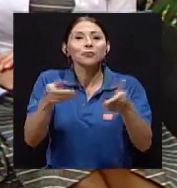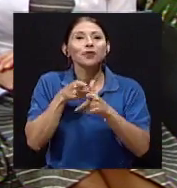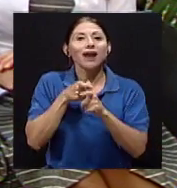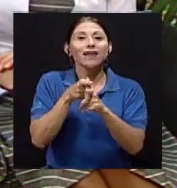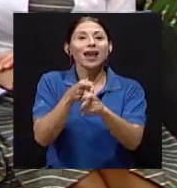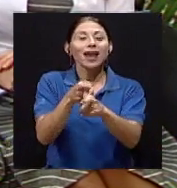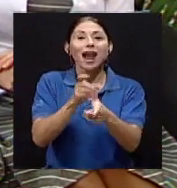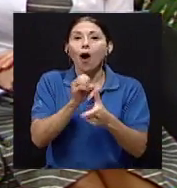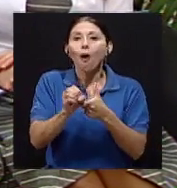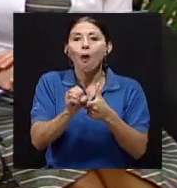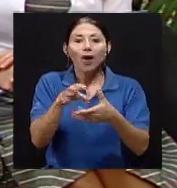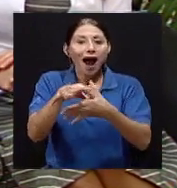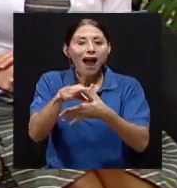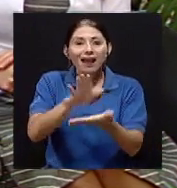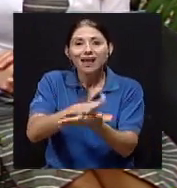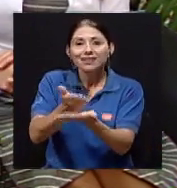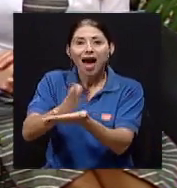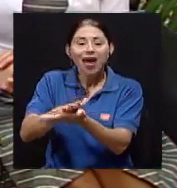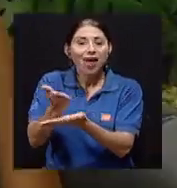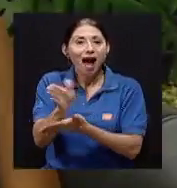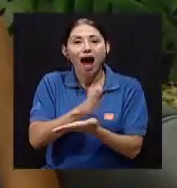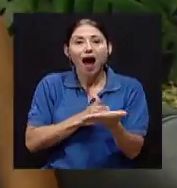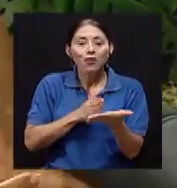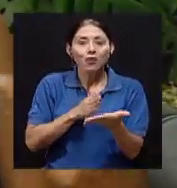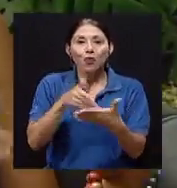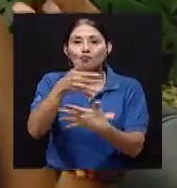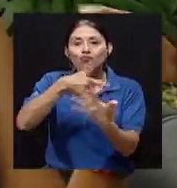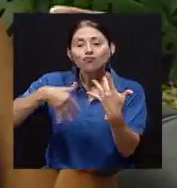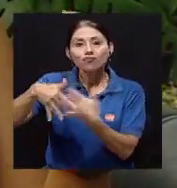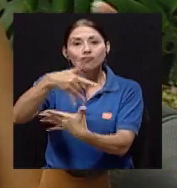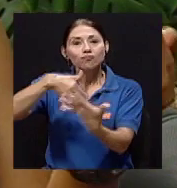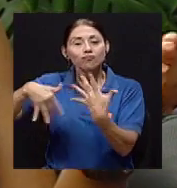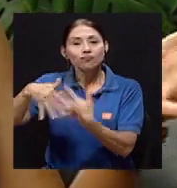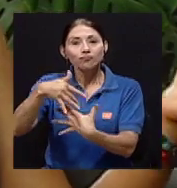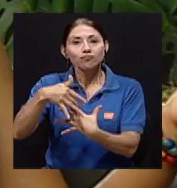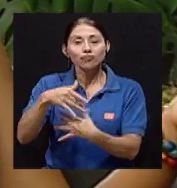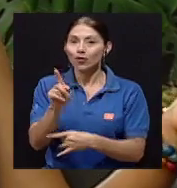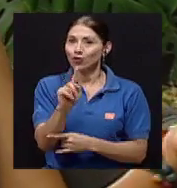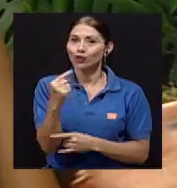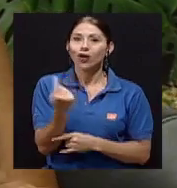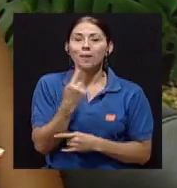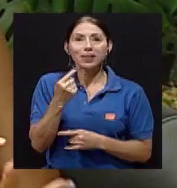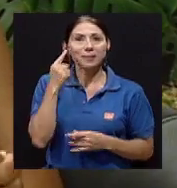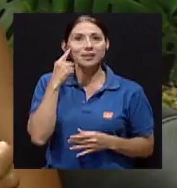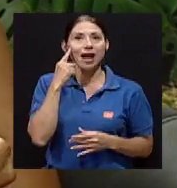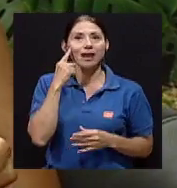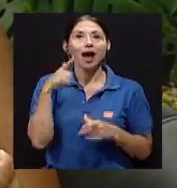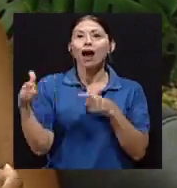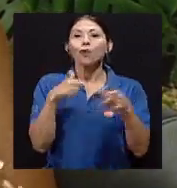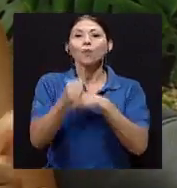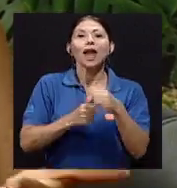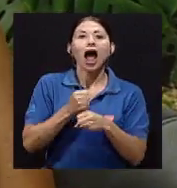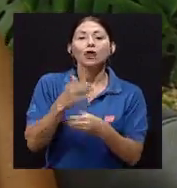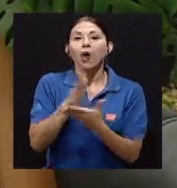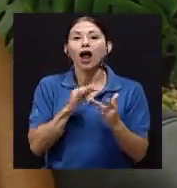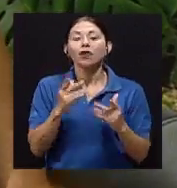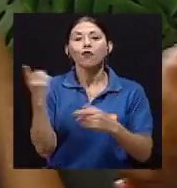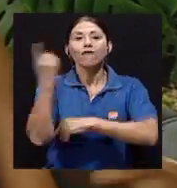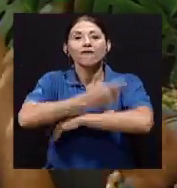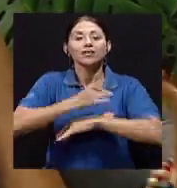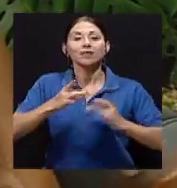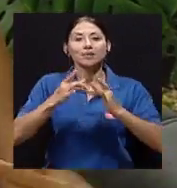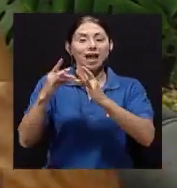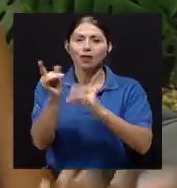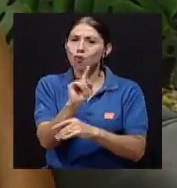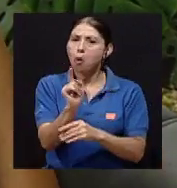y empezar a convivir un poco, ¿verdad? No solamente tener una justificación como un cumpleaños o una fecha especial, sino